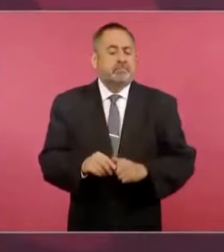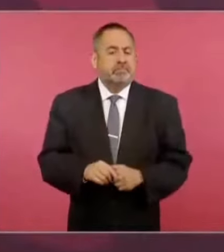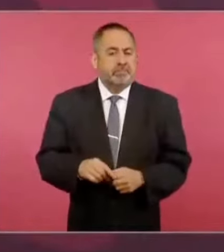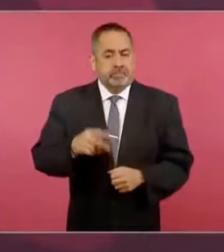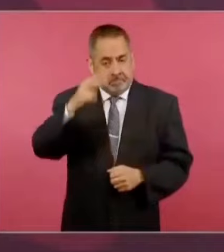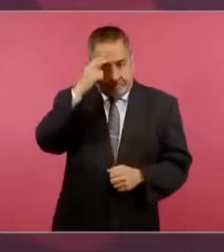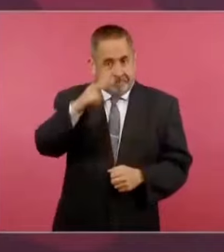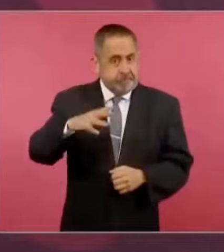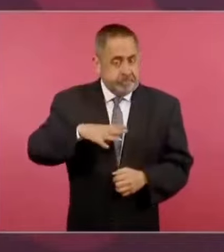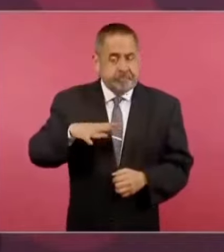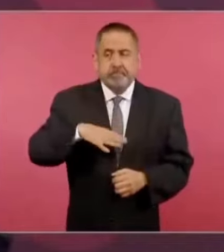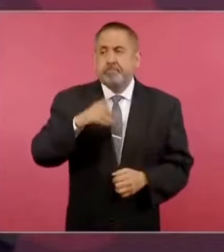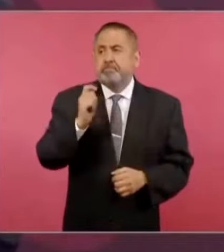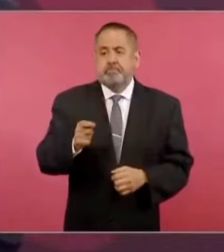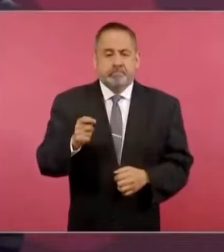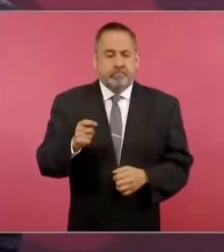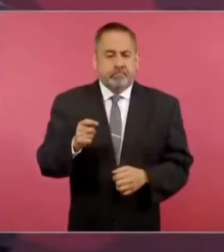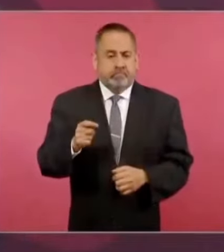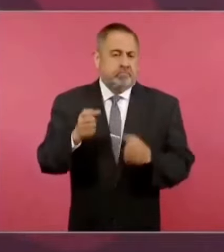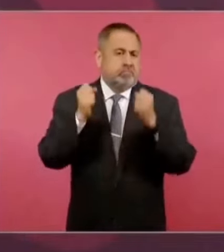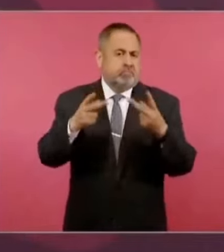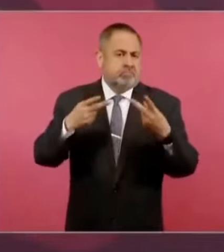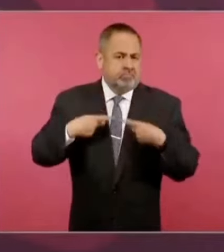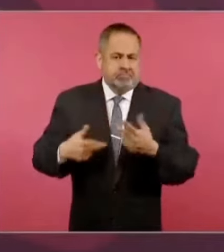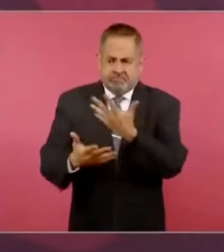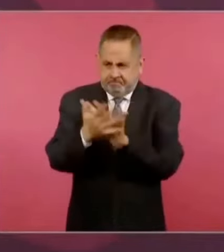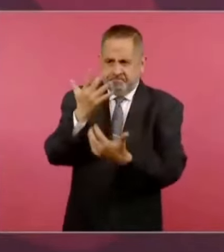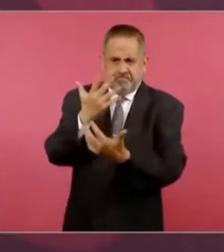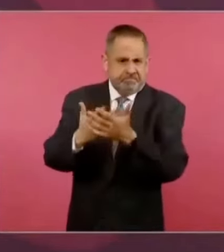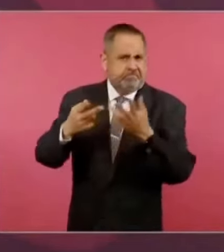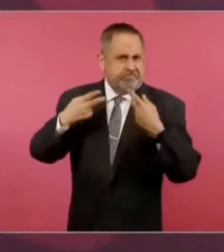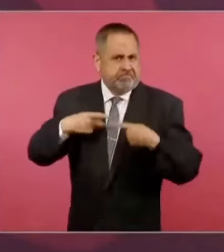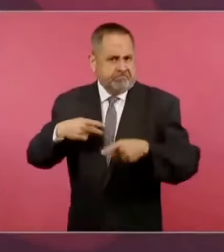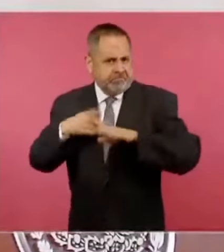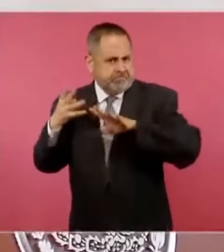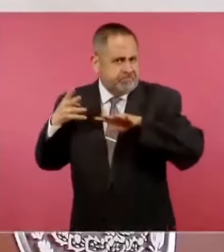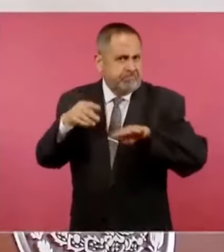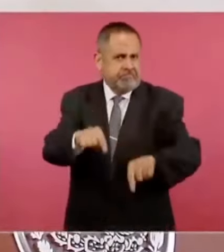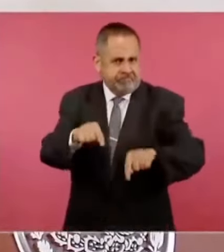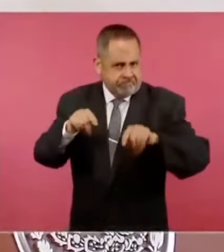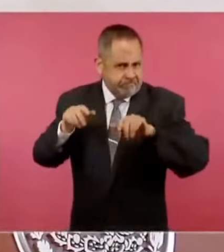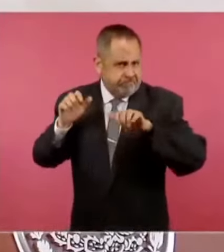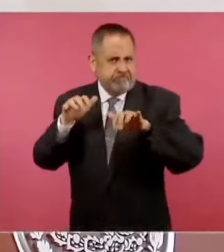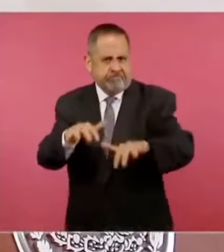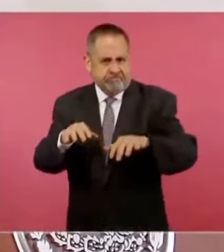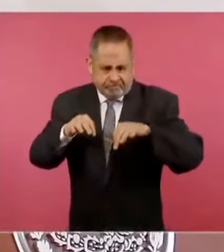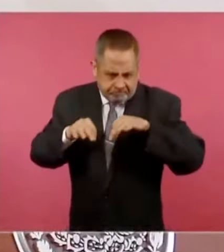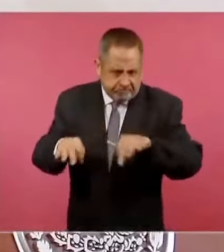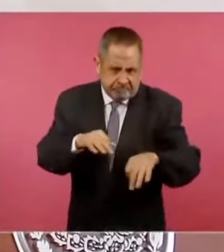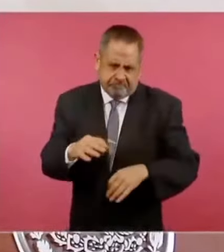tiene fuerza de trabajo, mano de obra de primera.